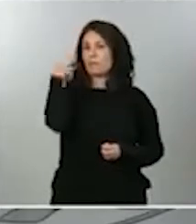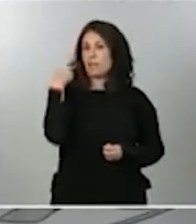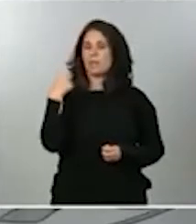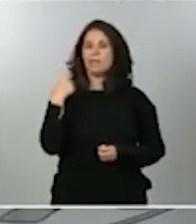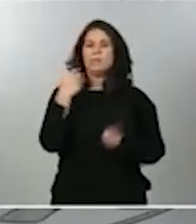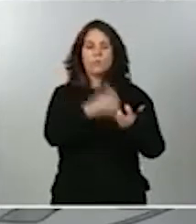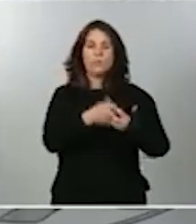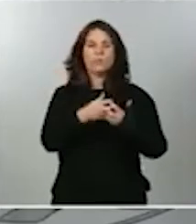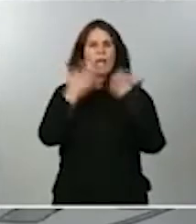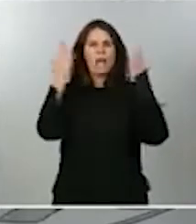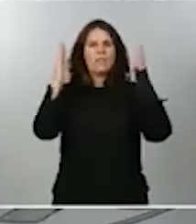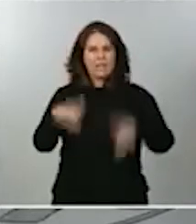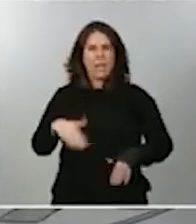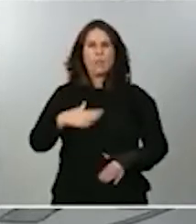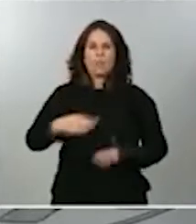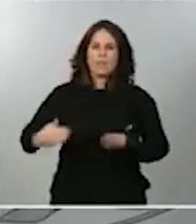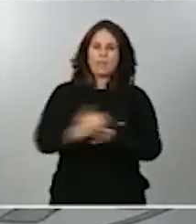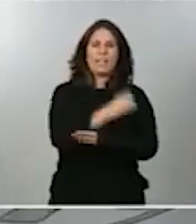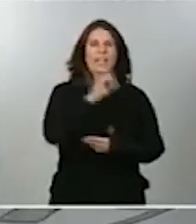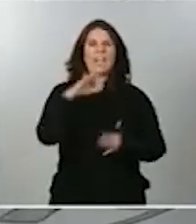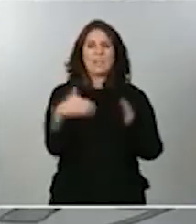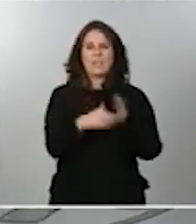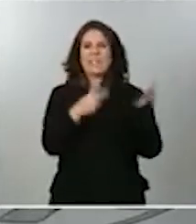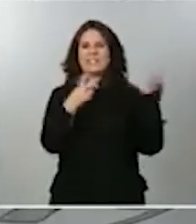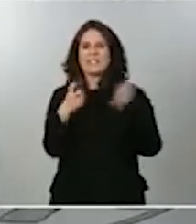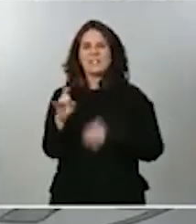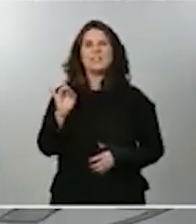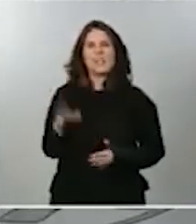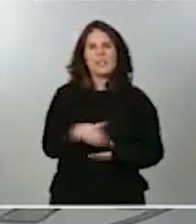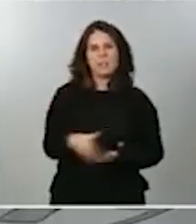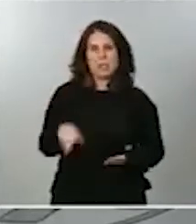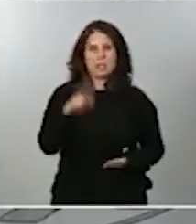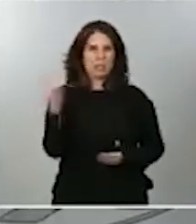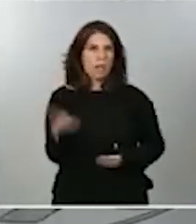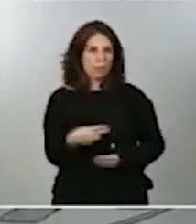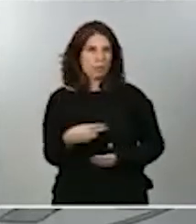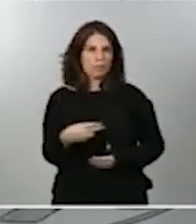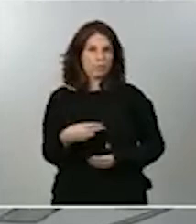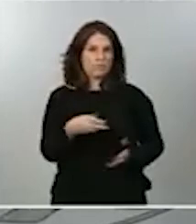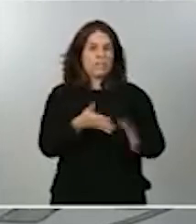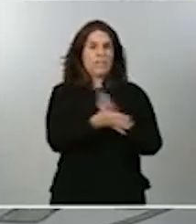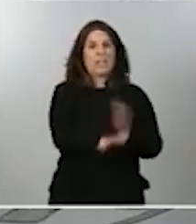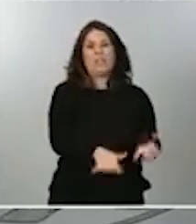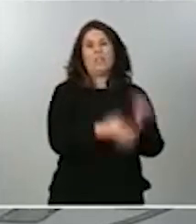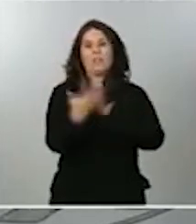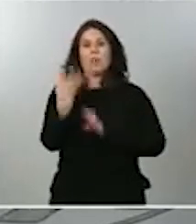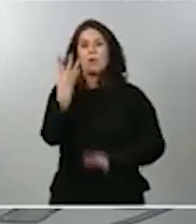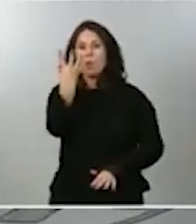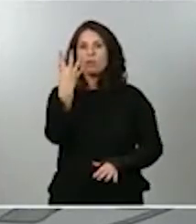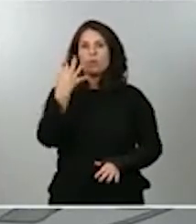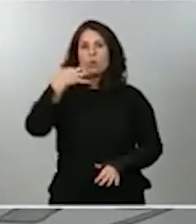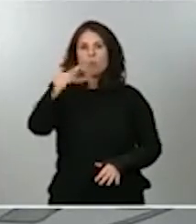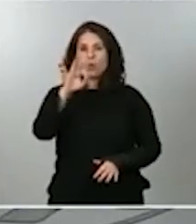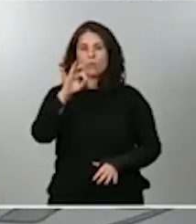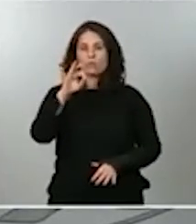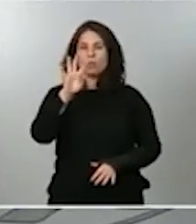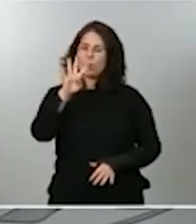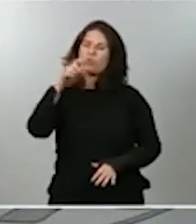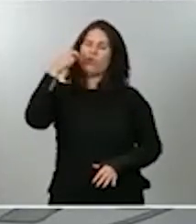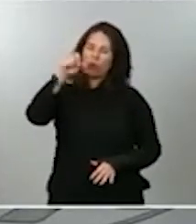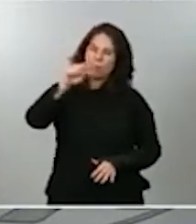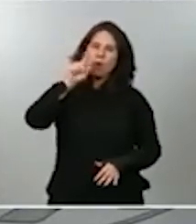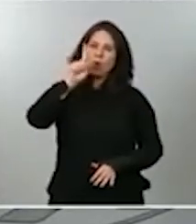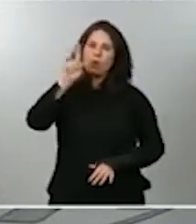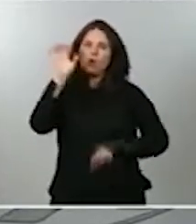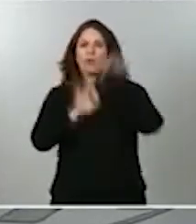15.715 millones de euros, lo que supuso un 4,1% más que el año anterior.